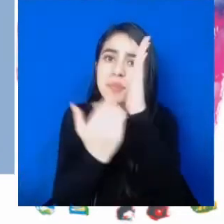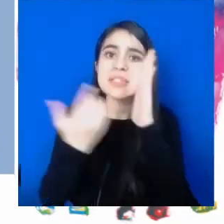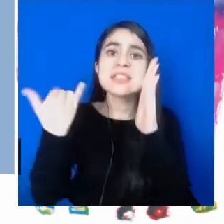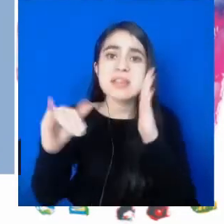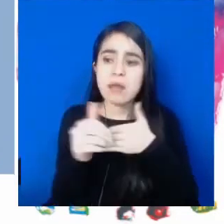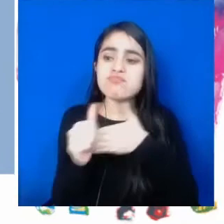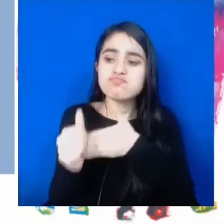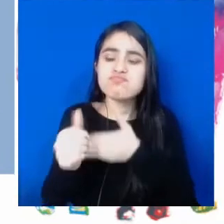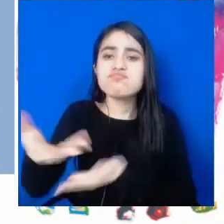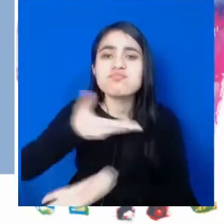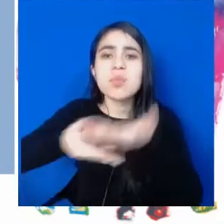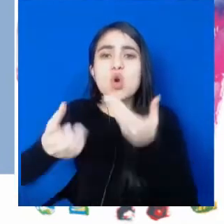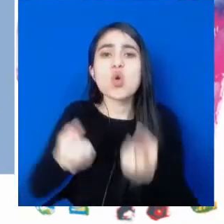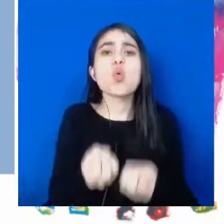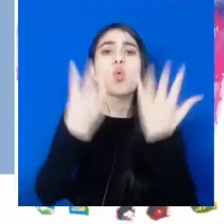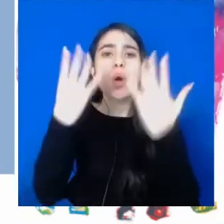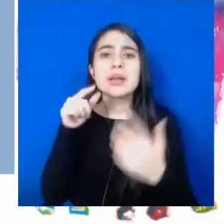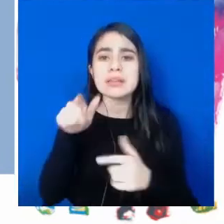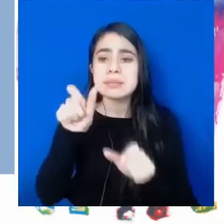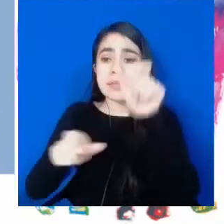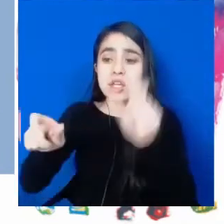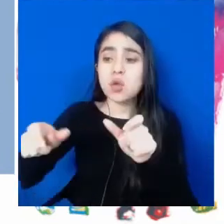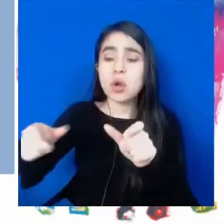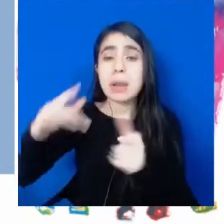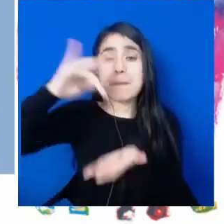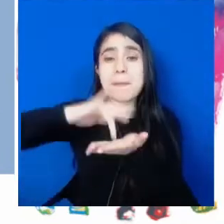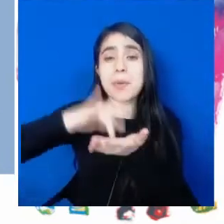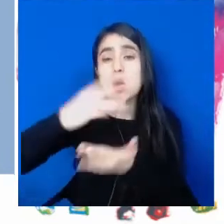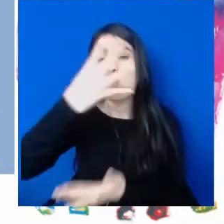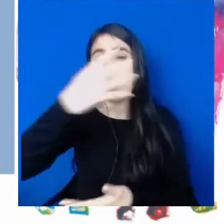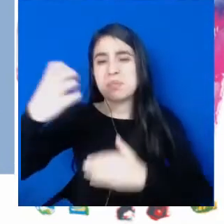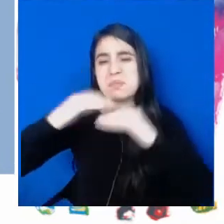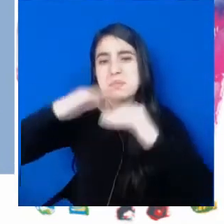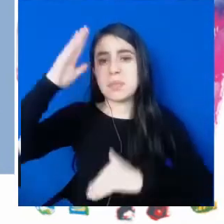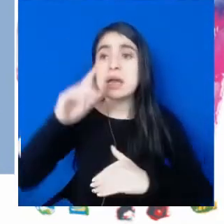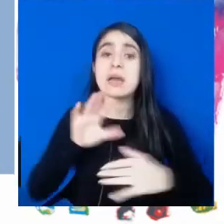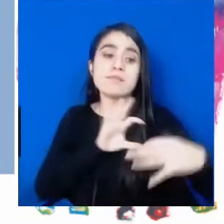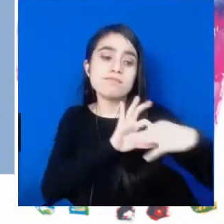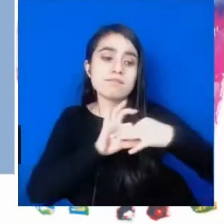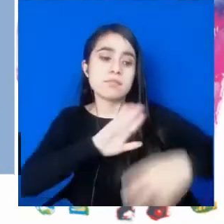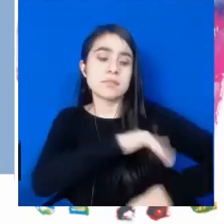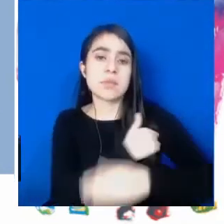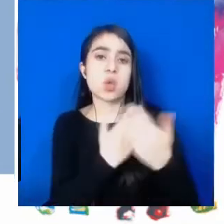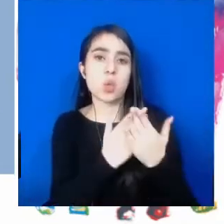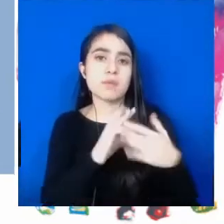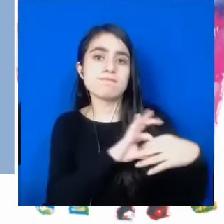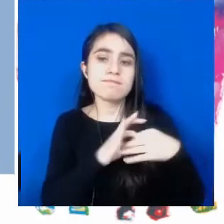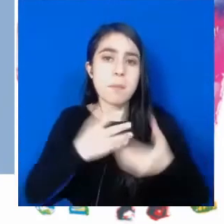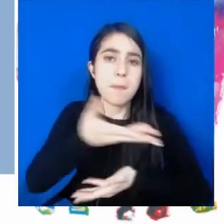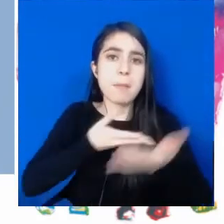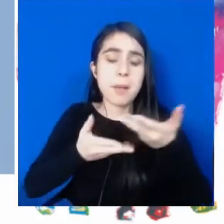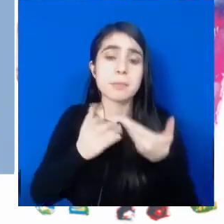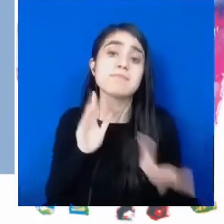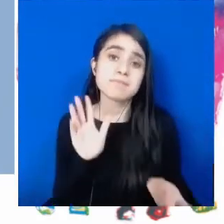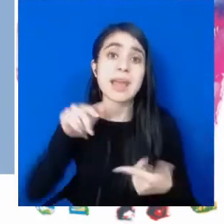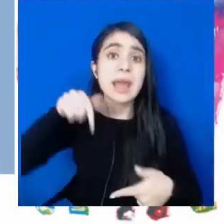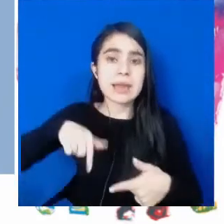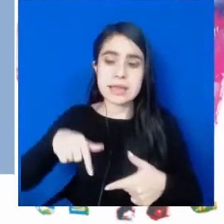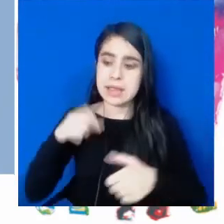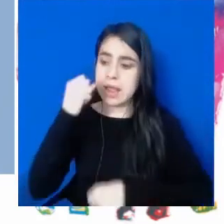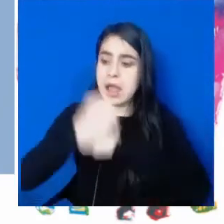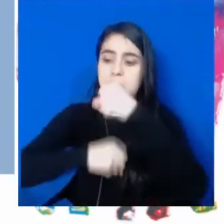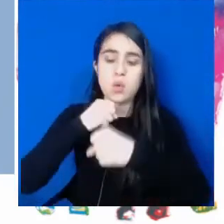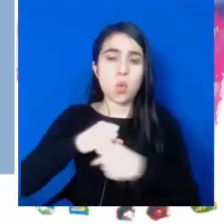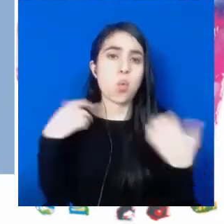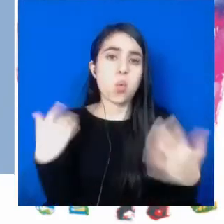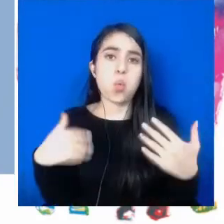guía ya la socializamos con más de 400 personas que participaron conjuntamente con el Ministerio de Educación. Así que ha sido